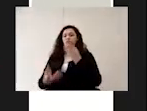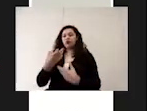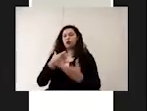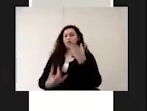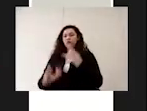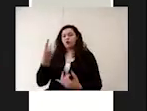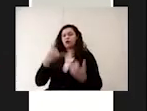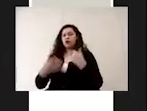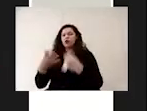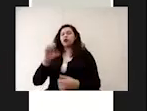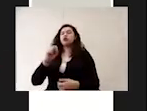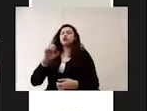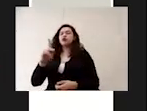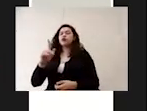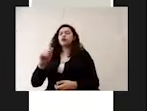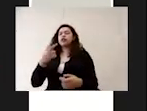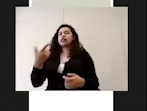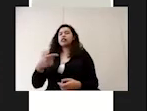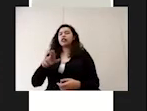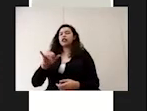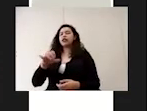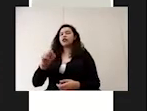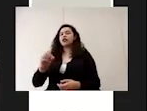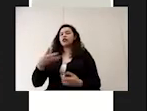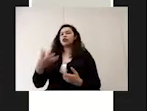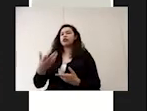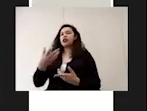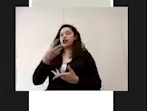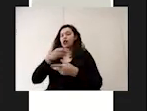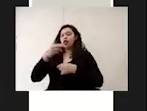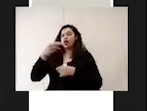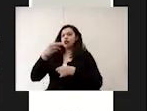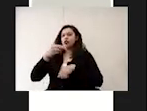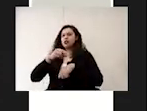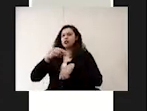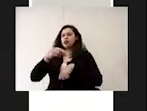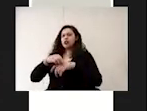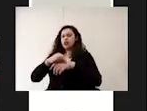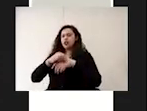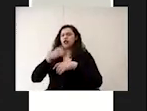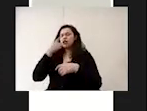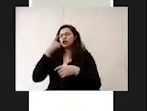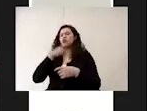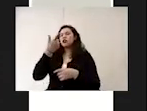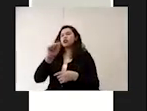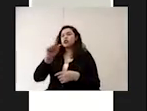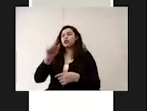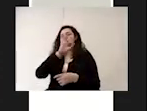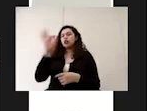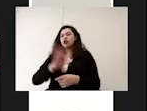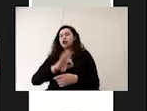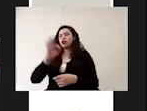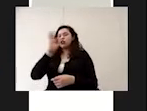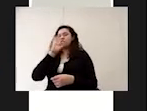sopas y guisos asegurándonos que las carnes rojas y el pollo alcancen los 70 grados centígrados y por lo tanto